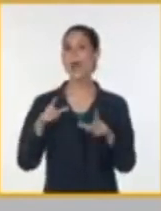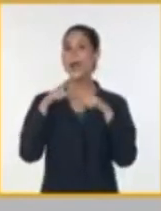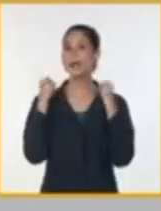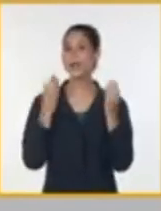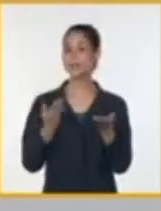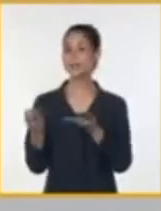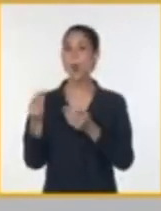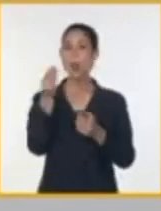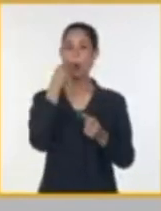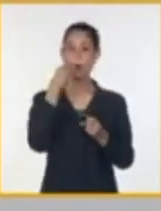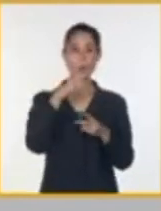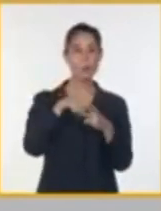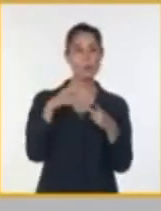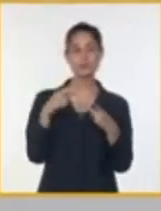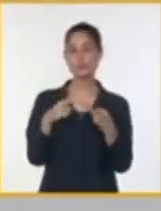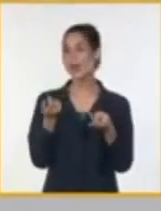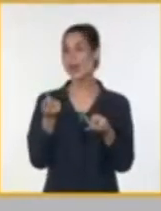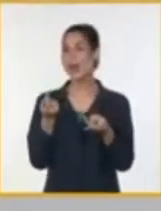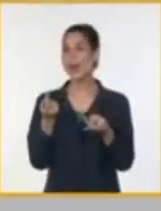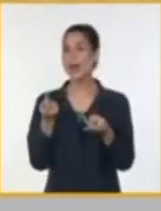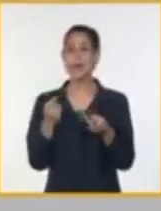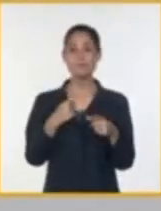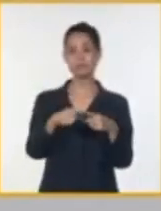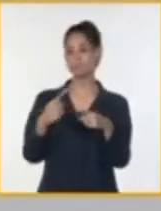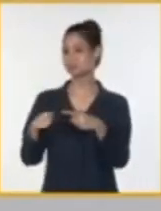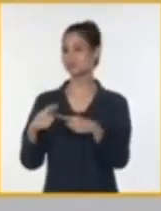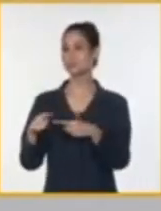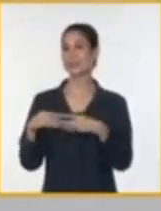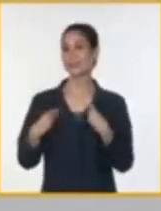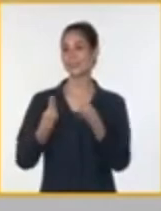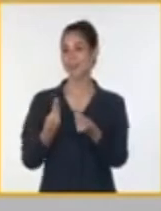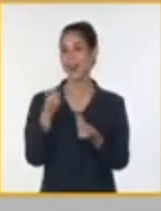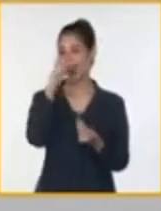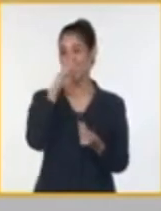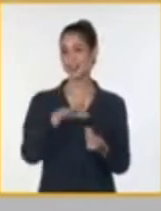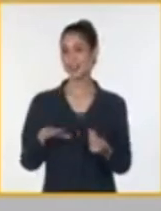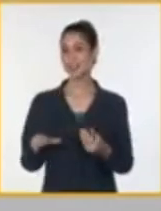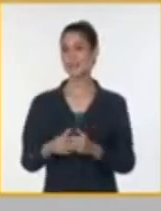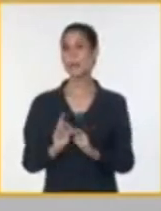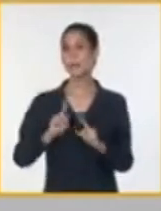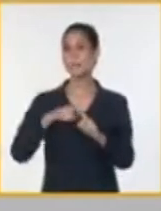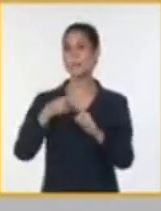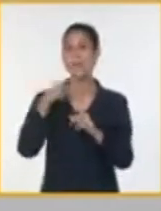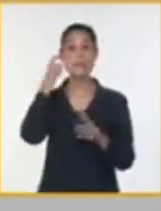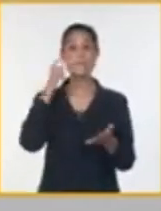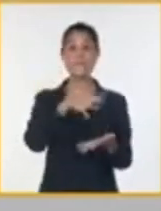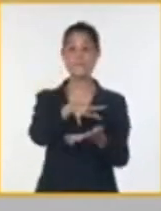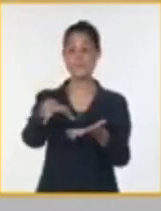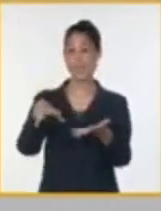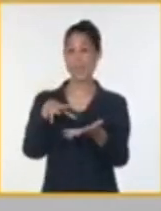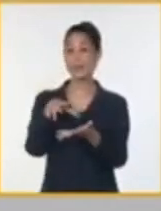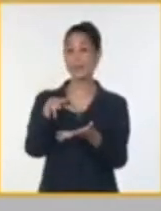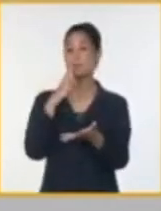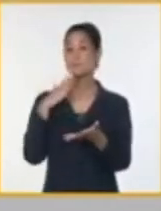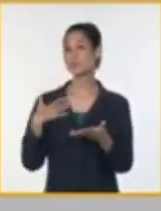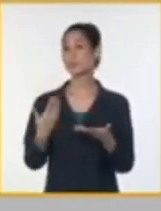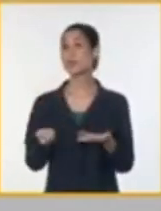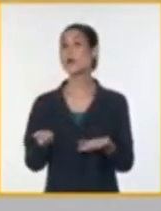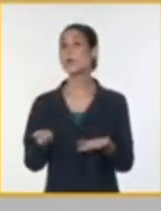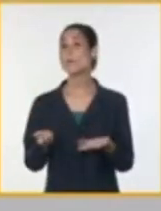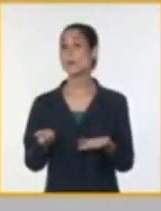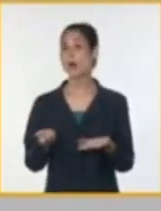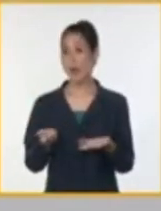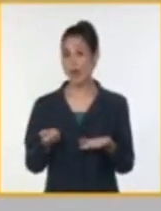módulos de confituras y demás. Desarrollar todos los fines de semana ferias comerciales y gastronómicas con la participación de todos los actores